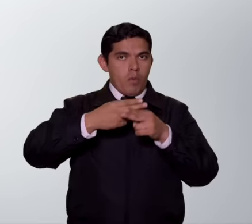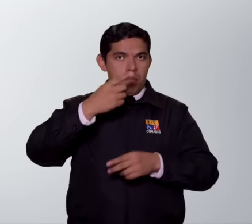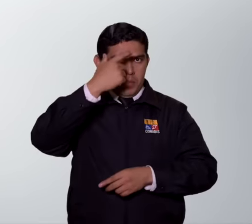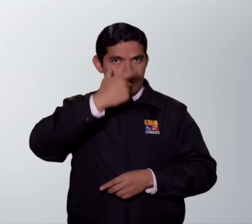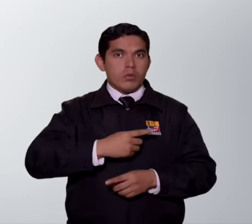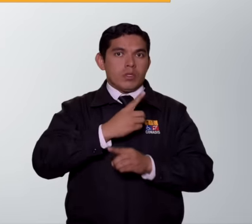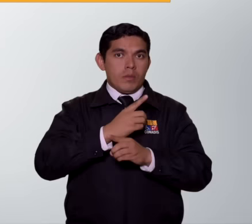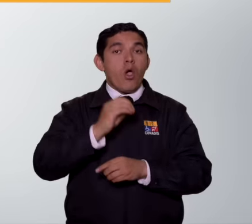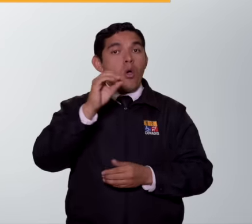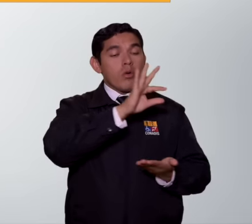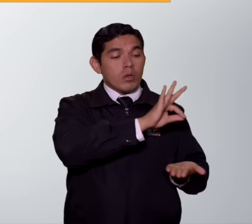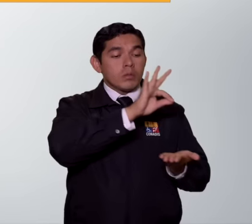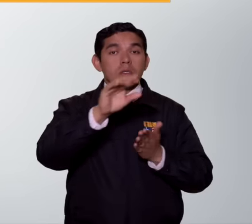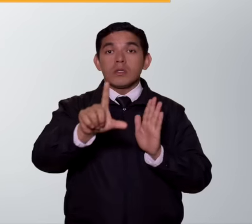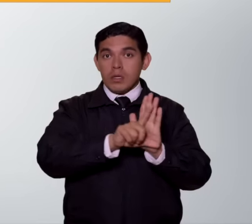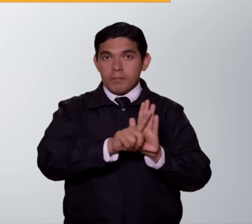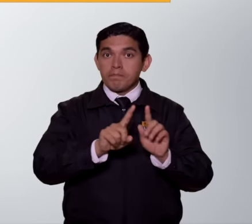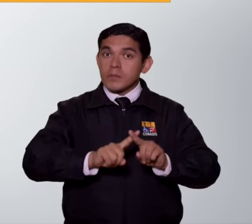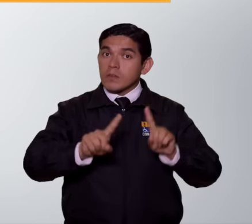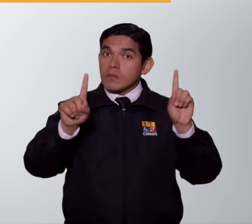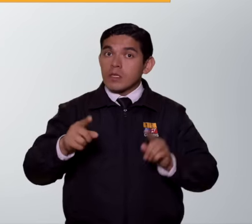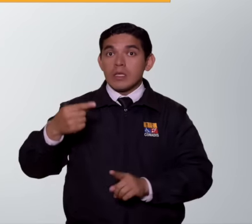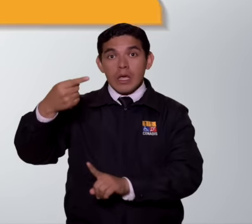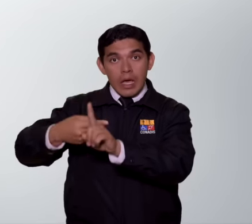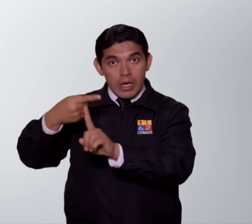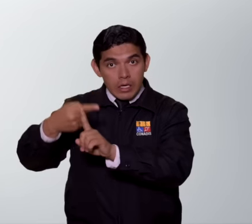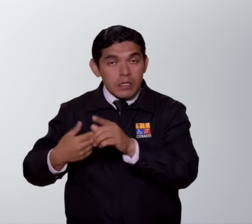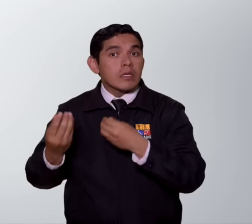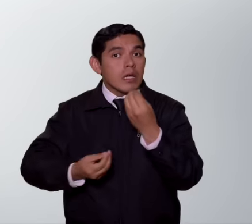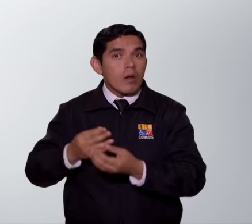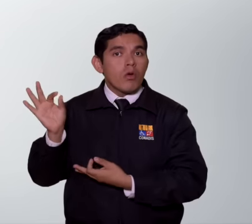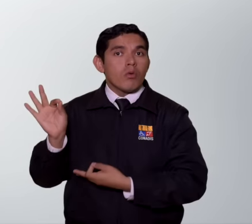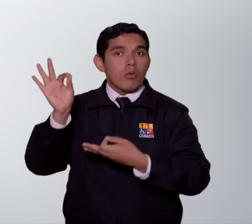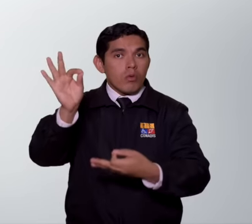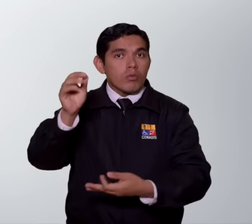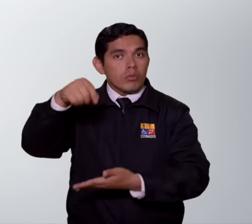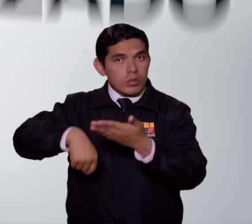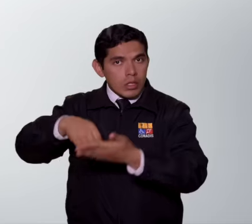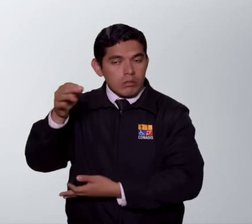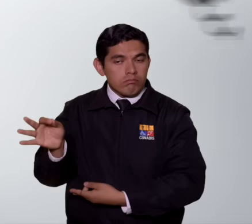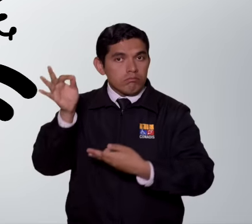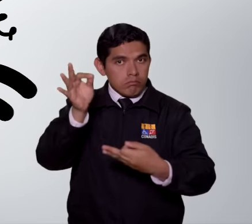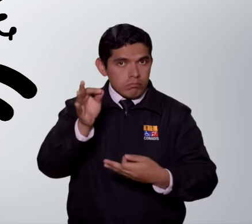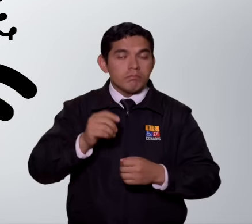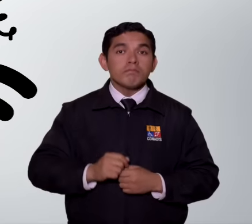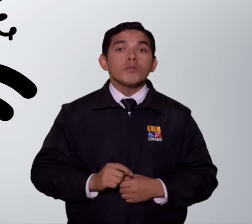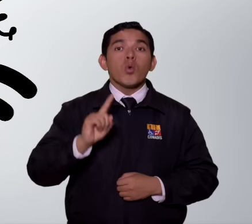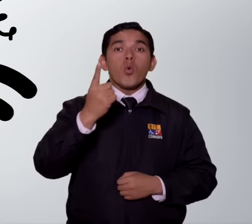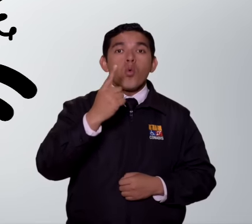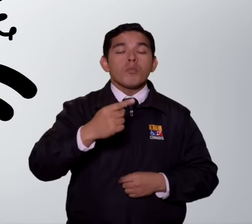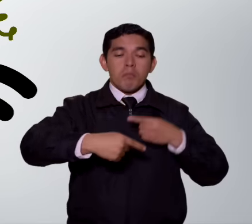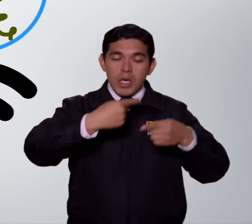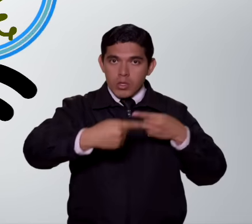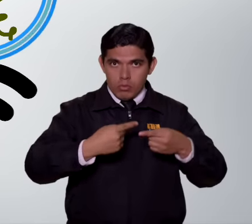discapacidad o de su representante legal. Si arriendas, debes presentar el contrato debidamente legalizado. El descuento aplica a un solo